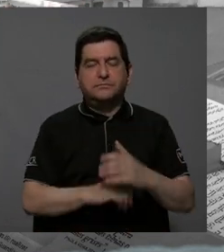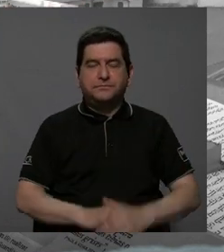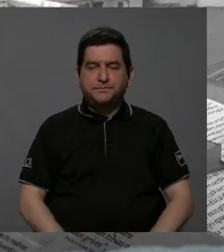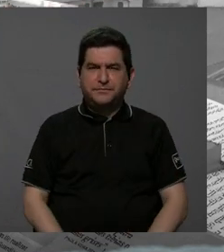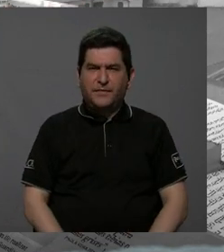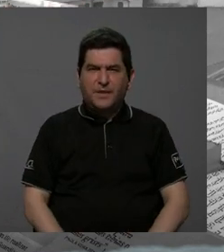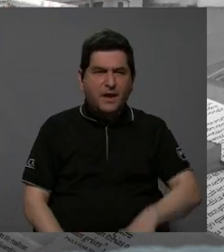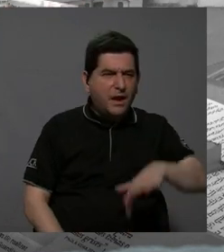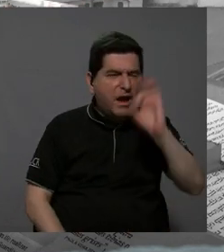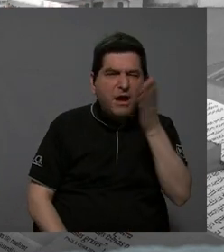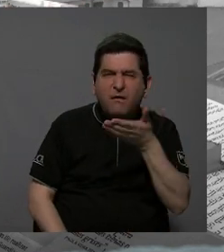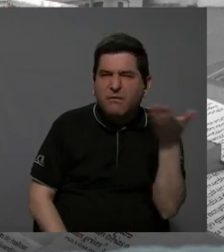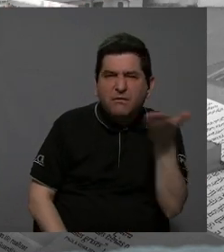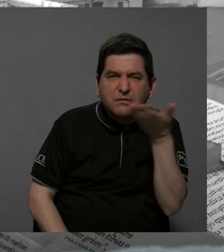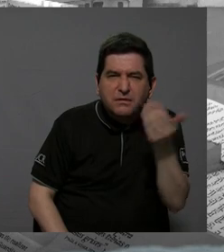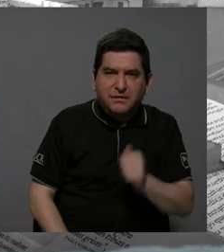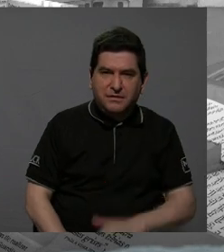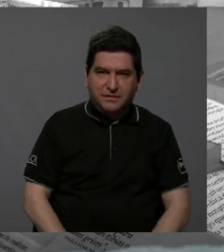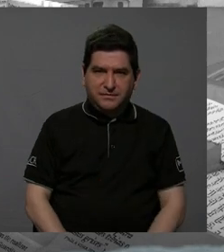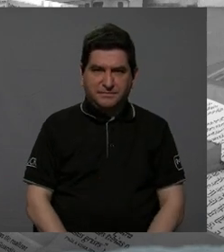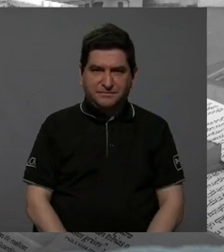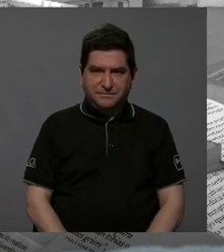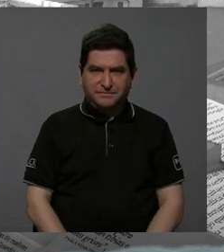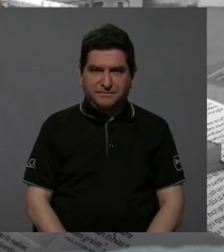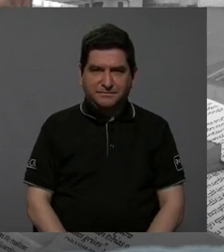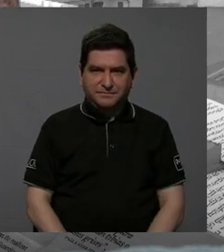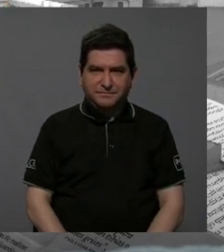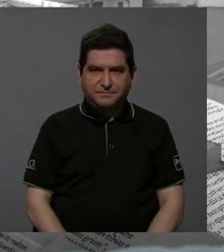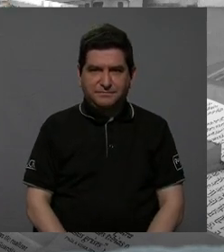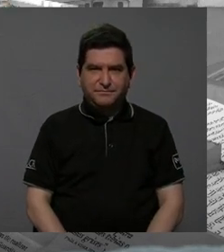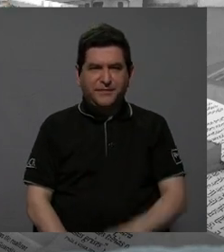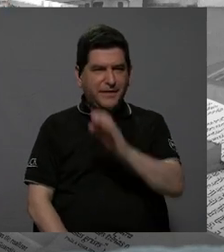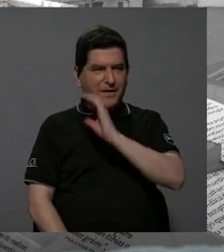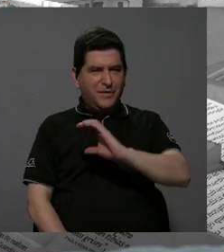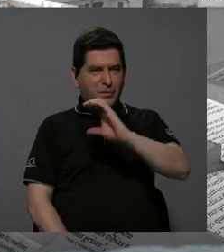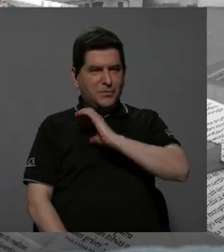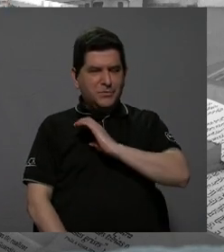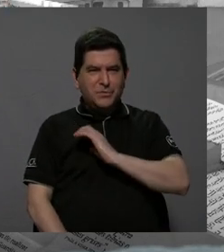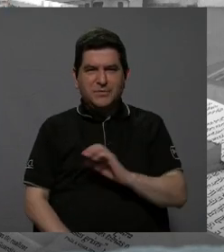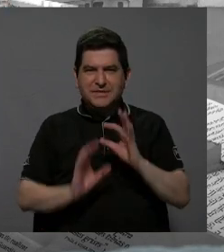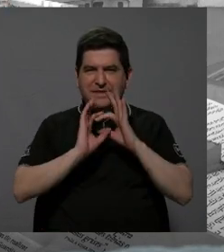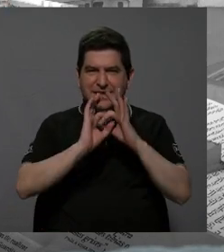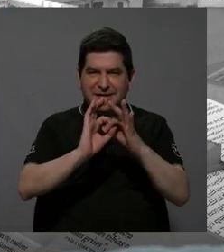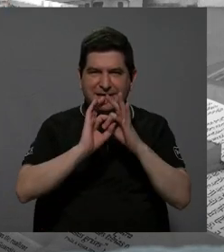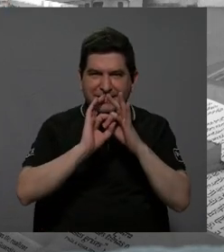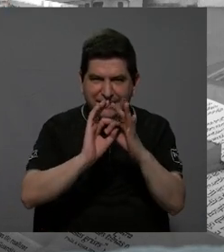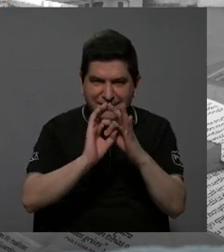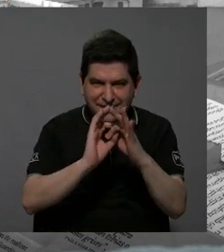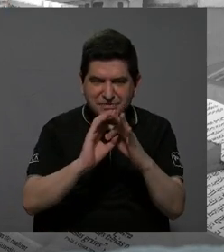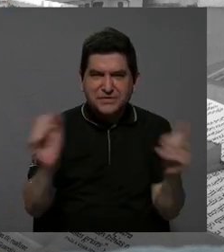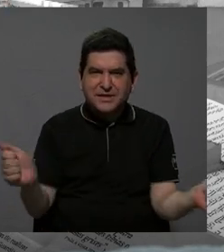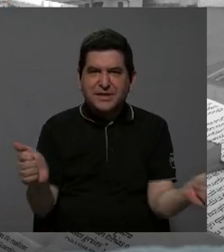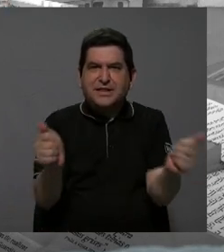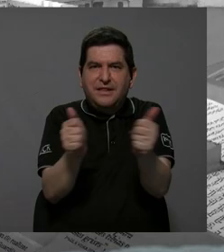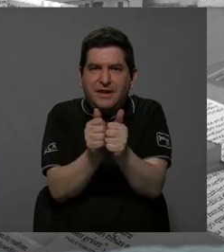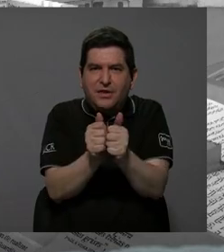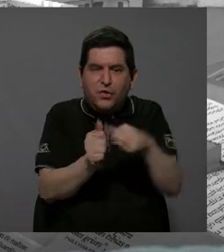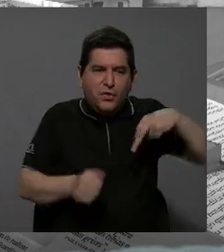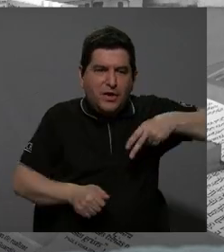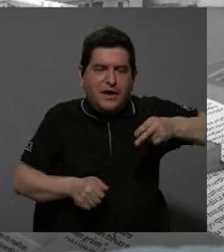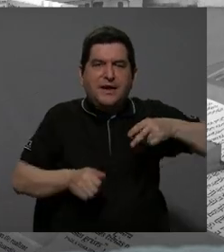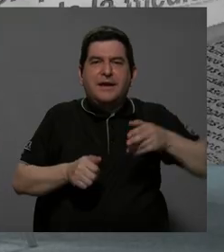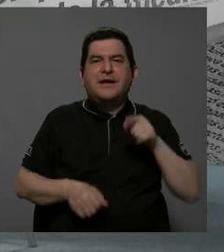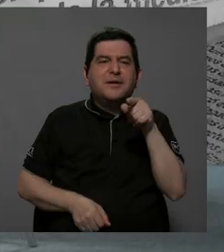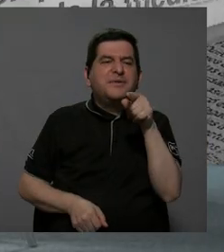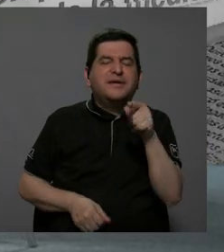¿Qué encontraron ustedes? ¿Cómo se comporta la vía en relación con los peatones?